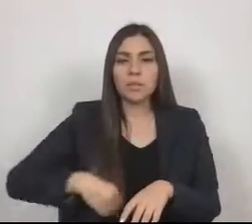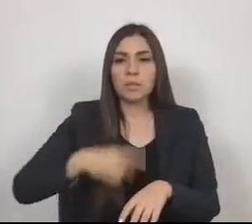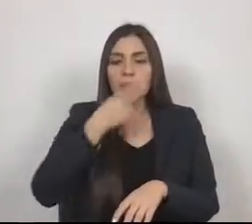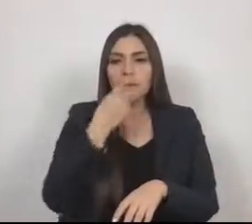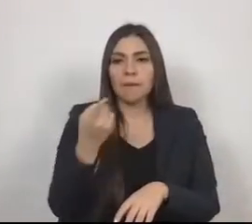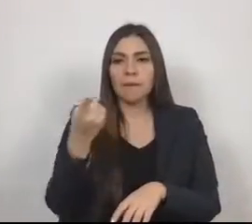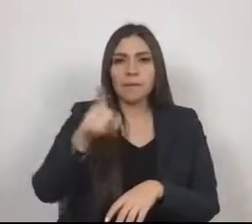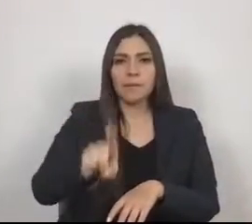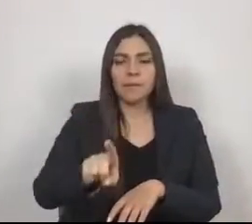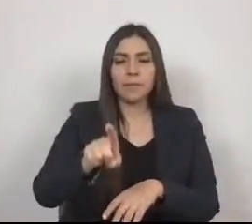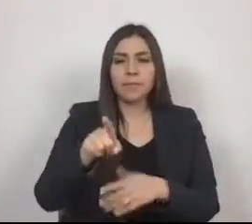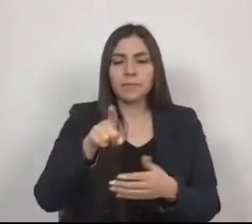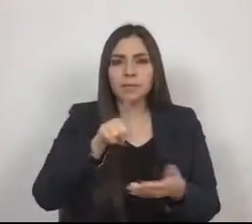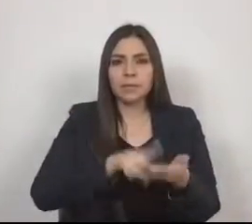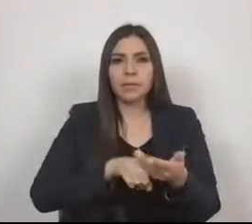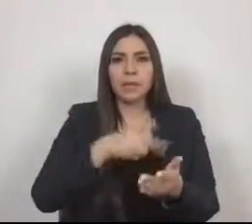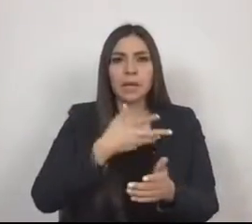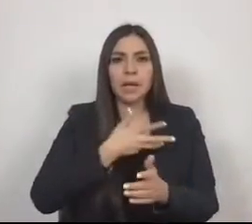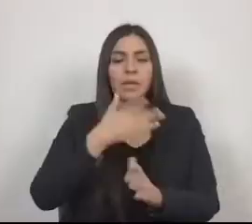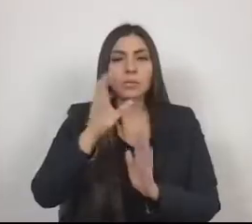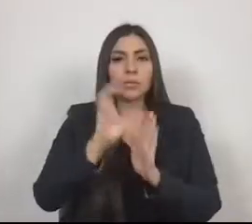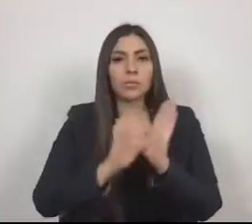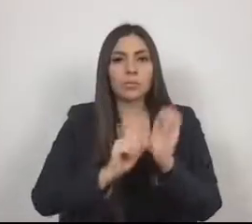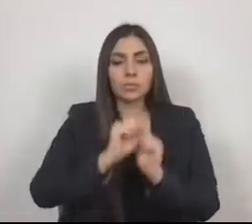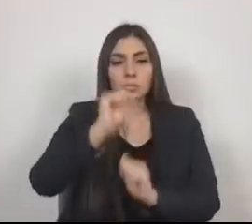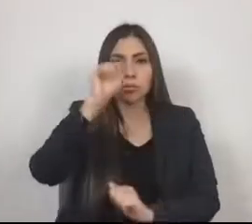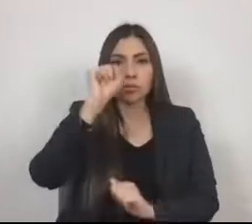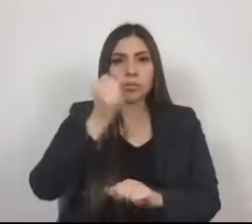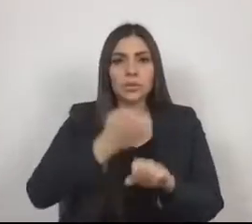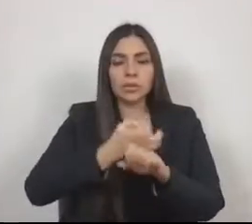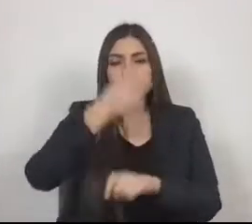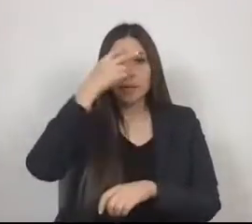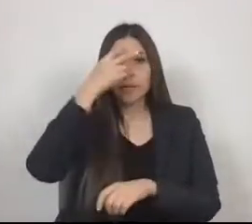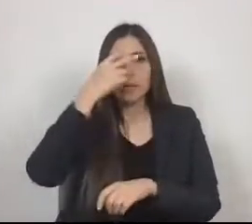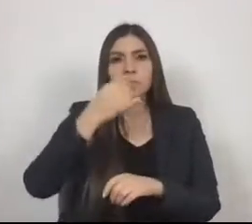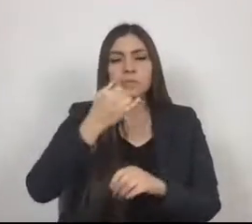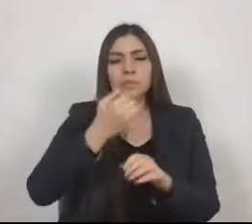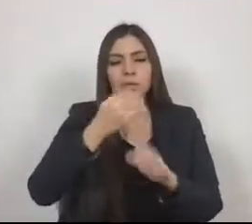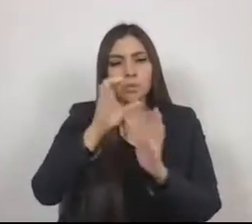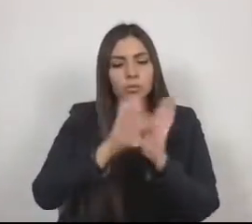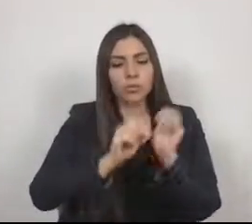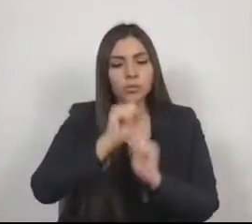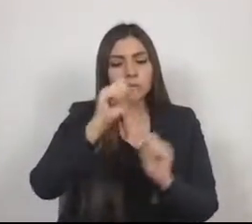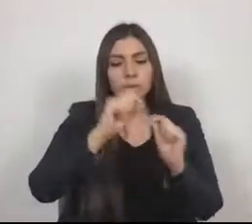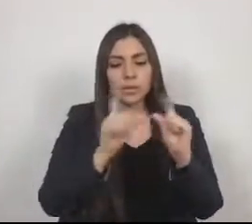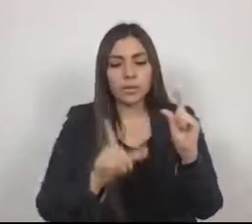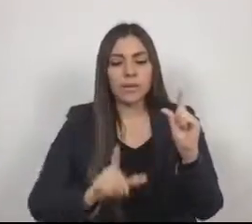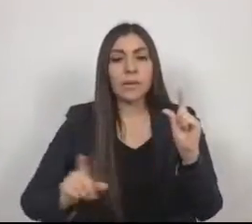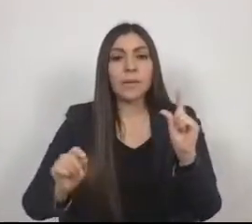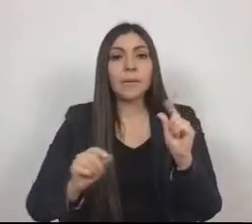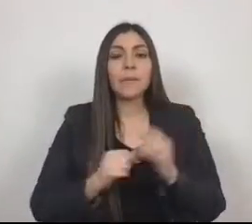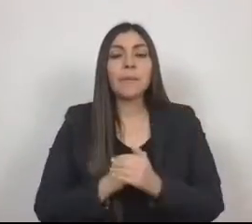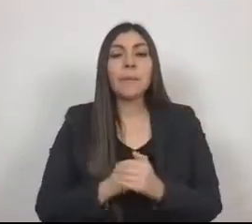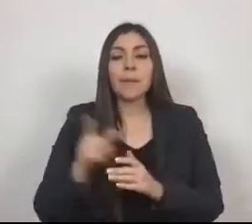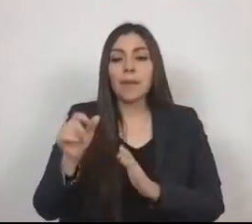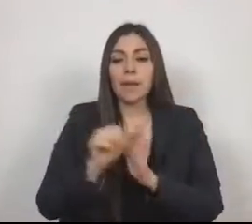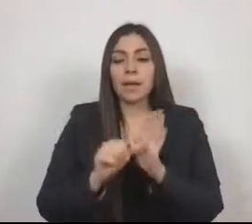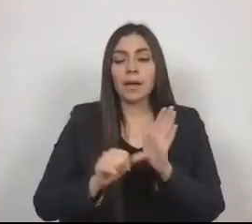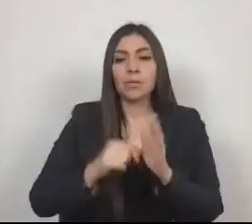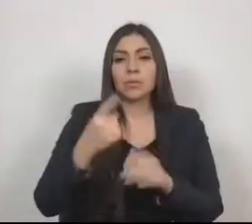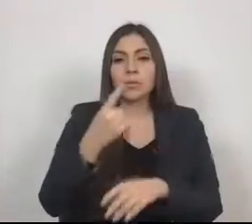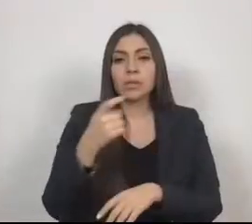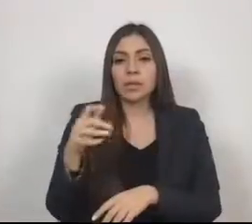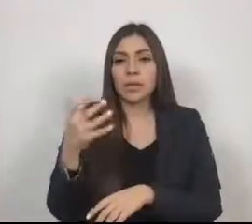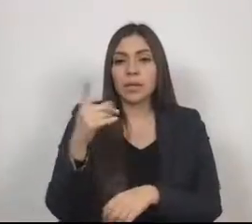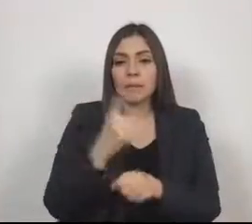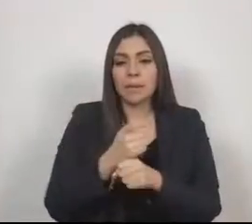Política de los Estados Unidos Mexicanos. En su artículo número 115, primer párrafo, que a